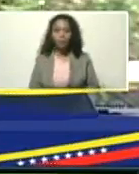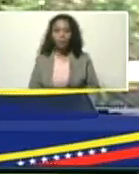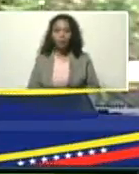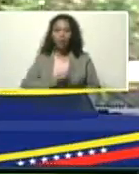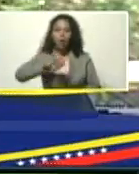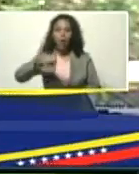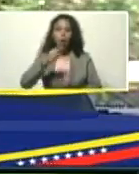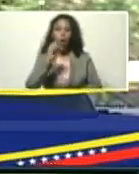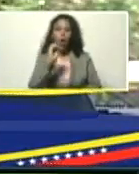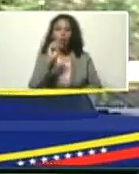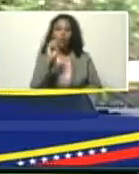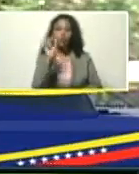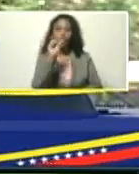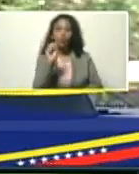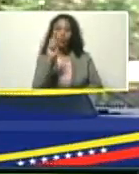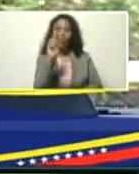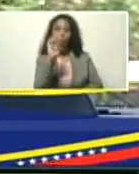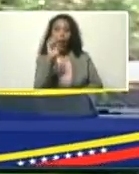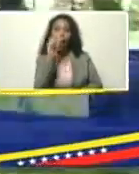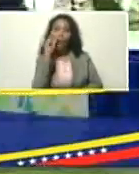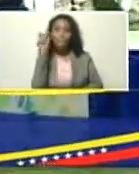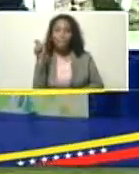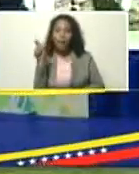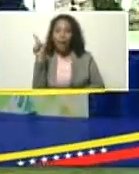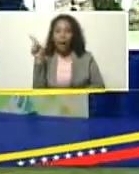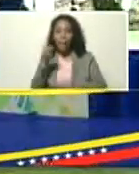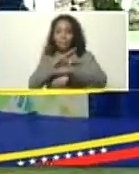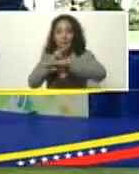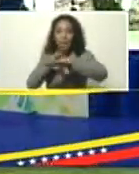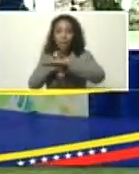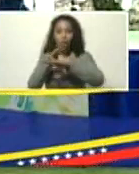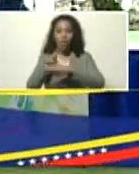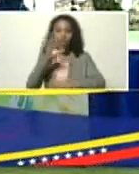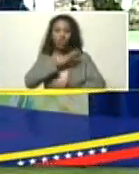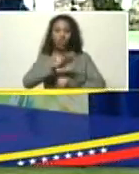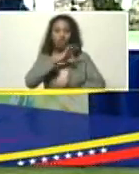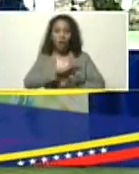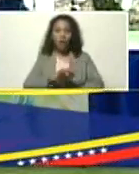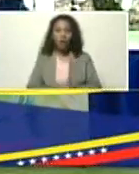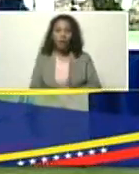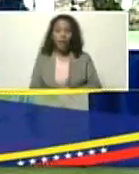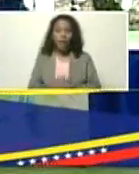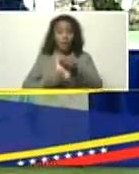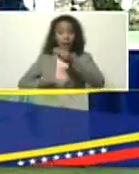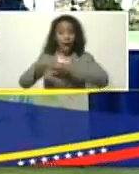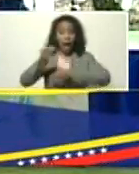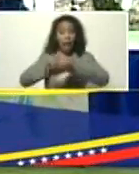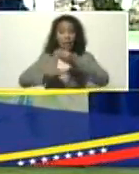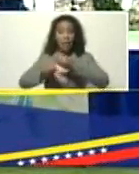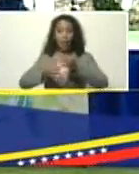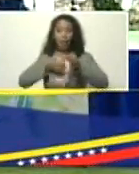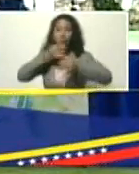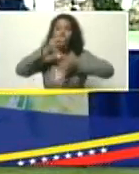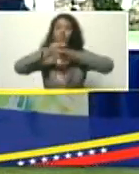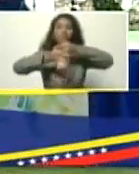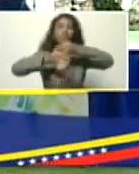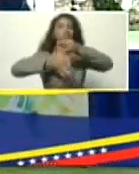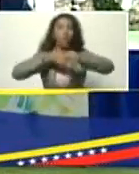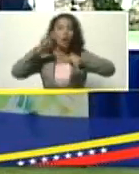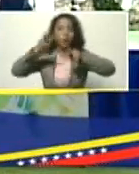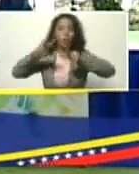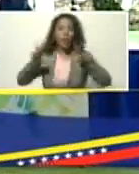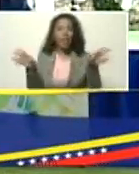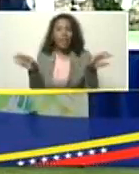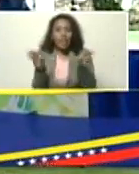José García Lorca, nuestro ministro de ecosocialismo, nos hiciera una exposición, un